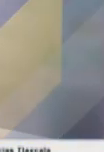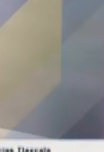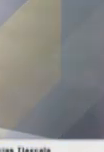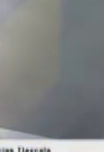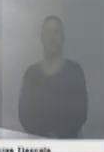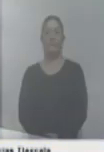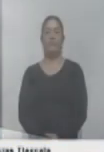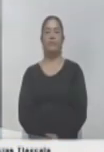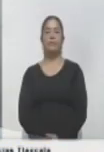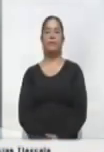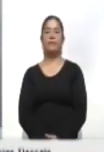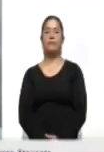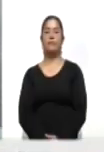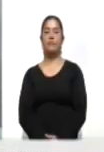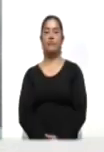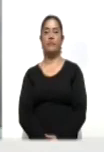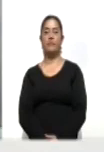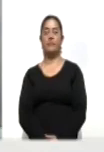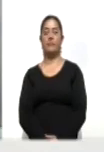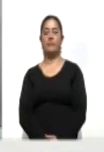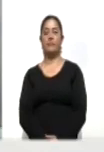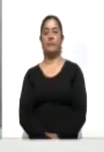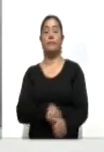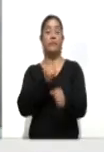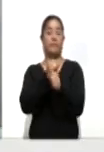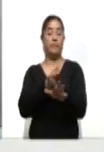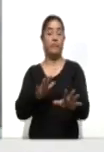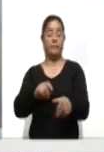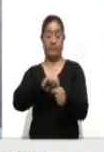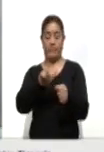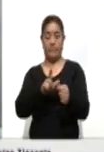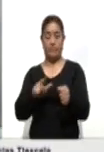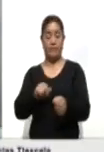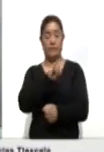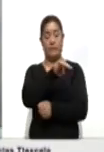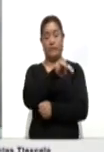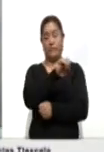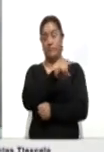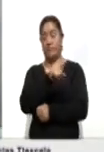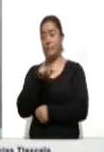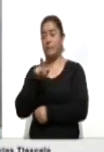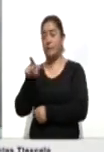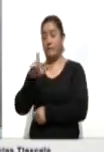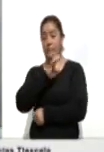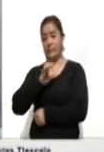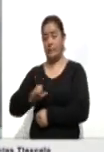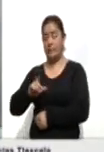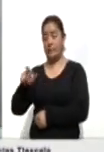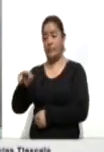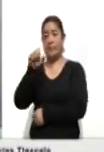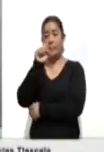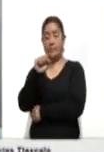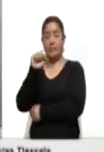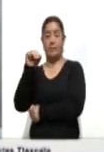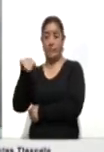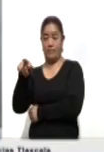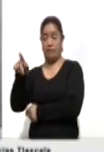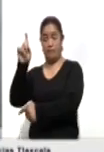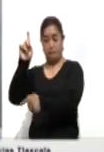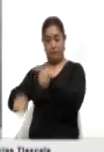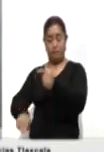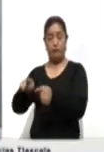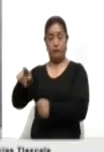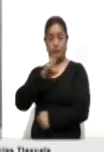Y en Información Nacional, el INE retira candidatura de Salgado Macedonio. El presidente Andrés Manuel López